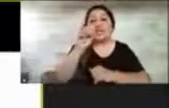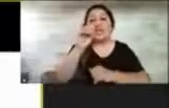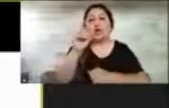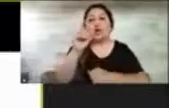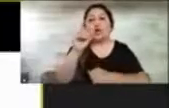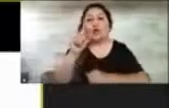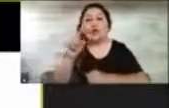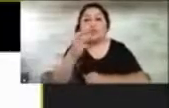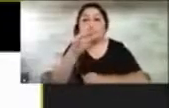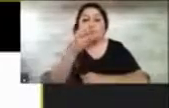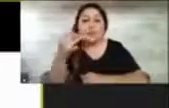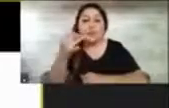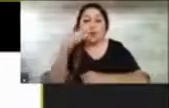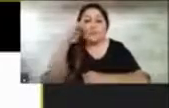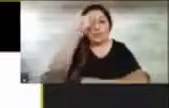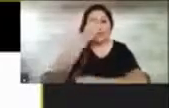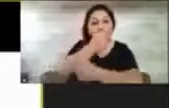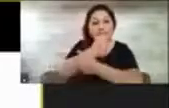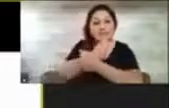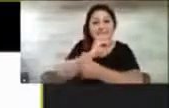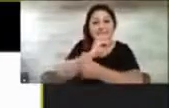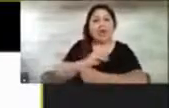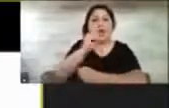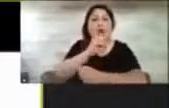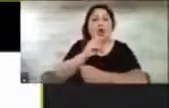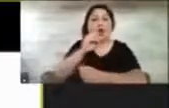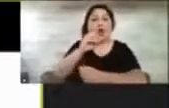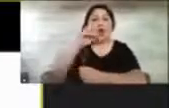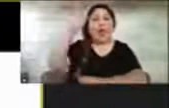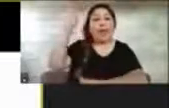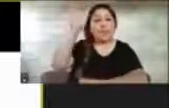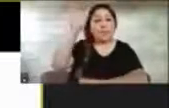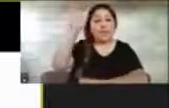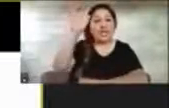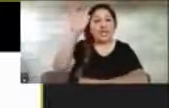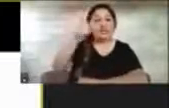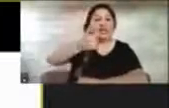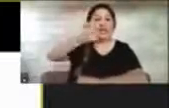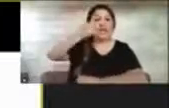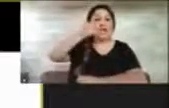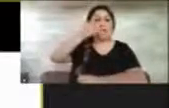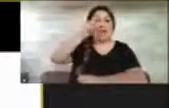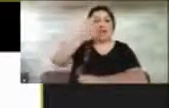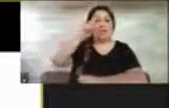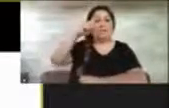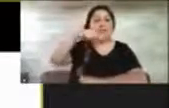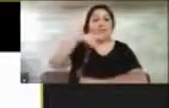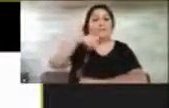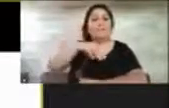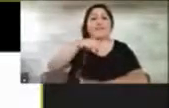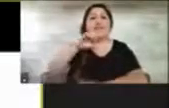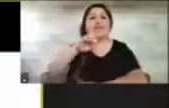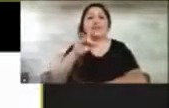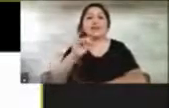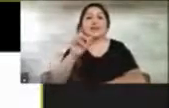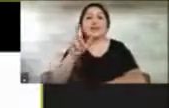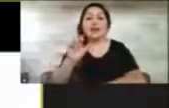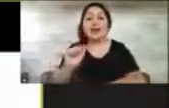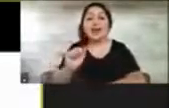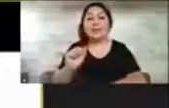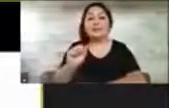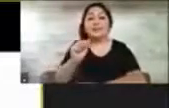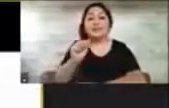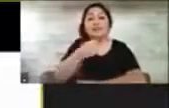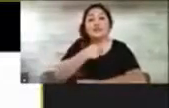llamar a la ambulancia de van médica, qué sé yo, lo que sea. Yo puedo definir cuáles son los seis contactos que